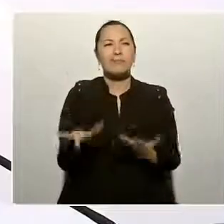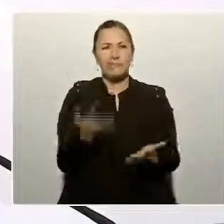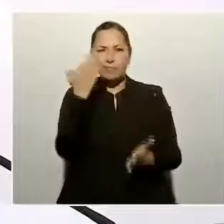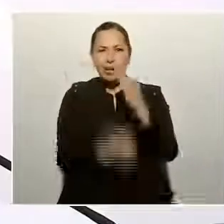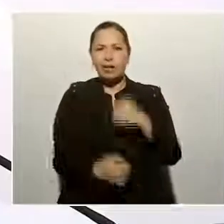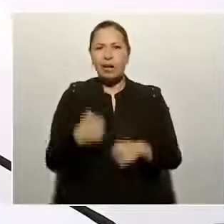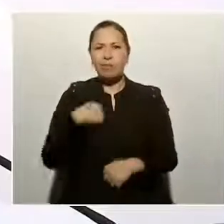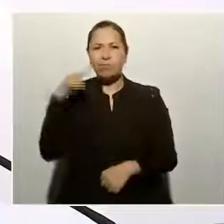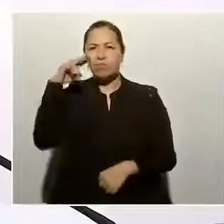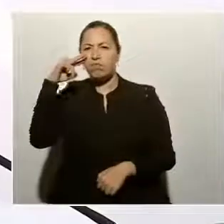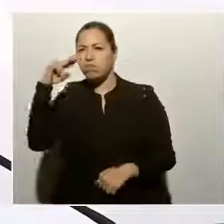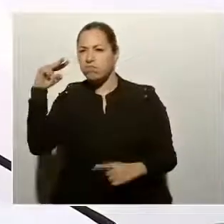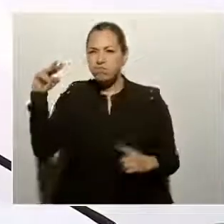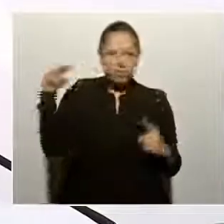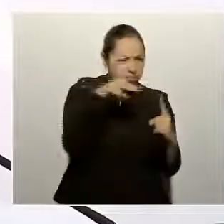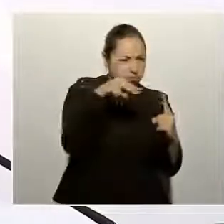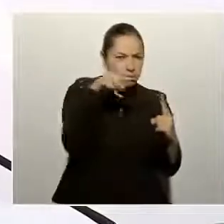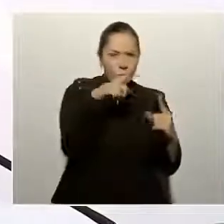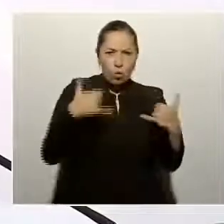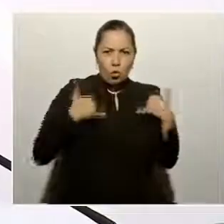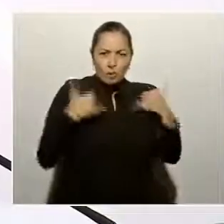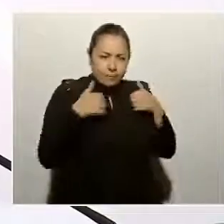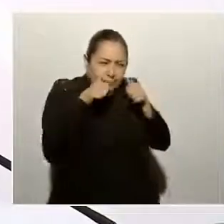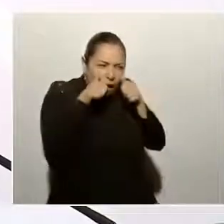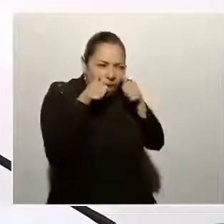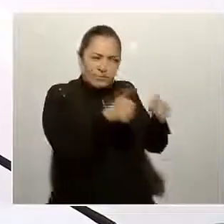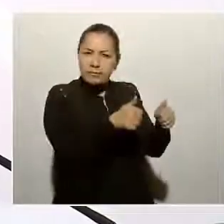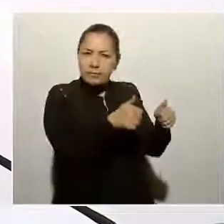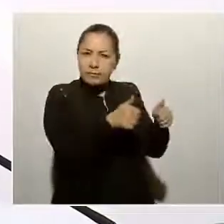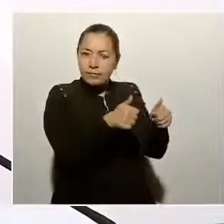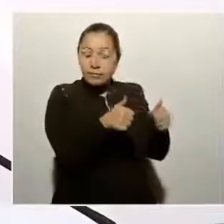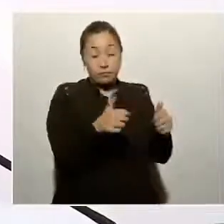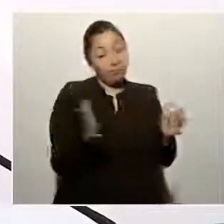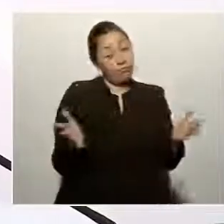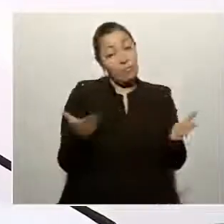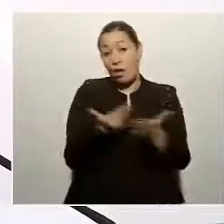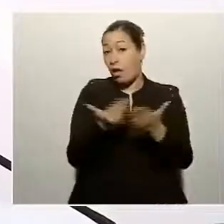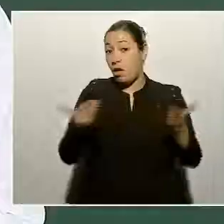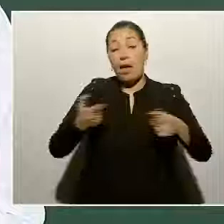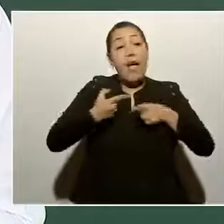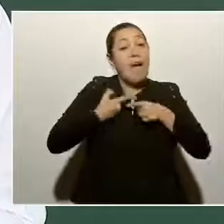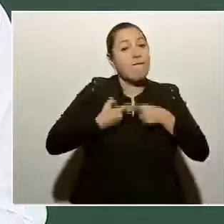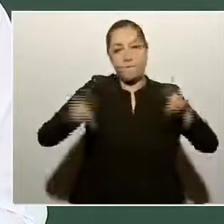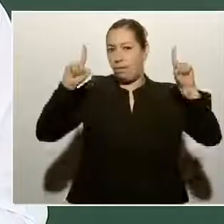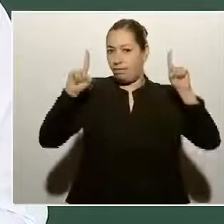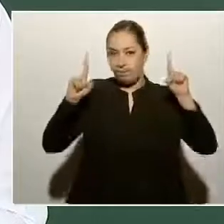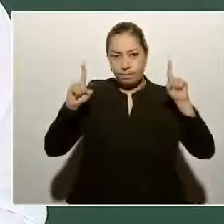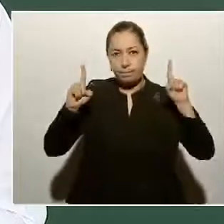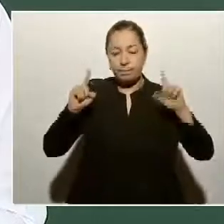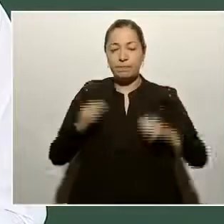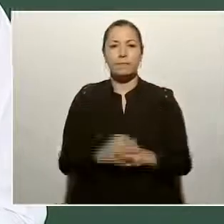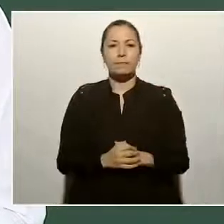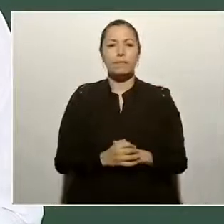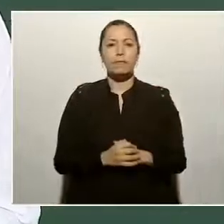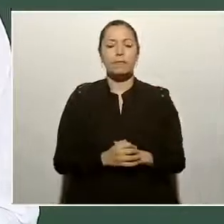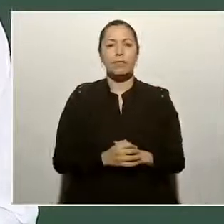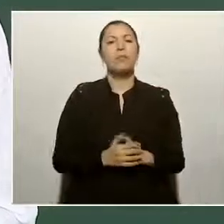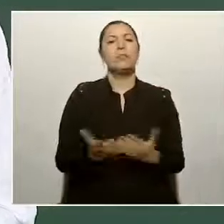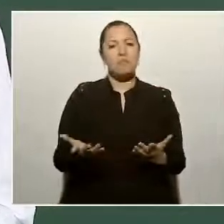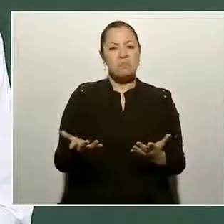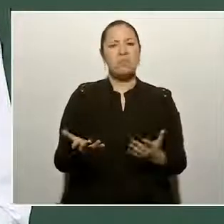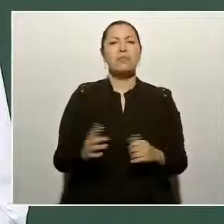a los jóvenes. Ahora es distinto, se están dando